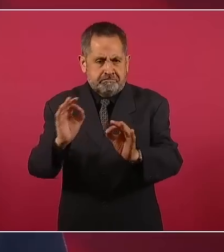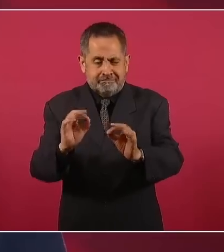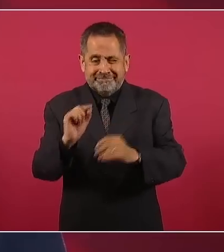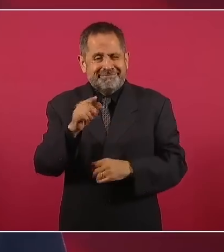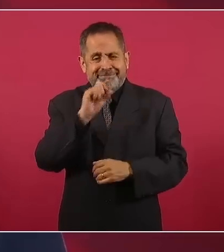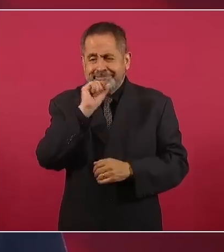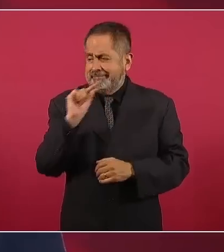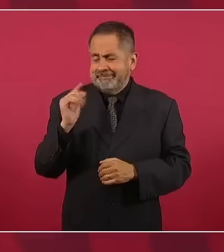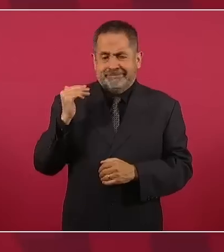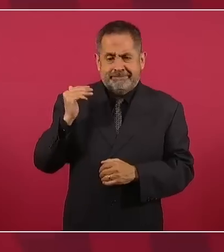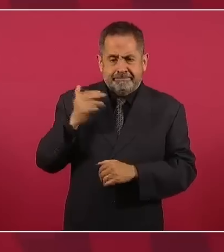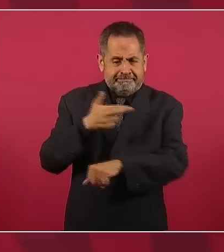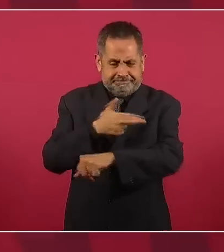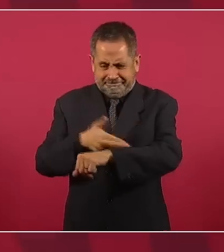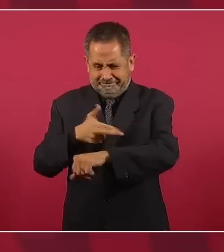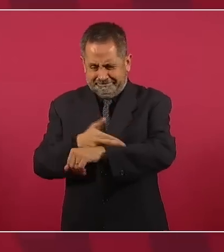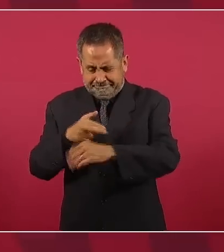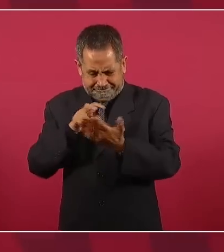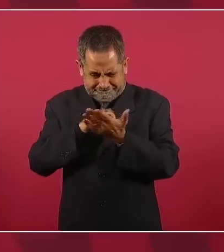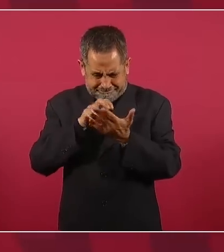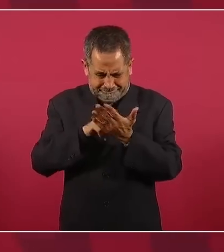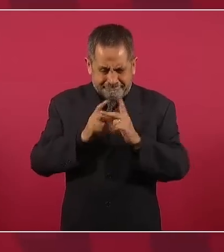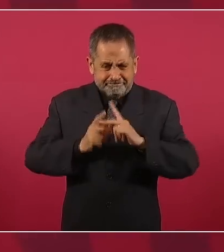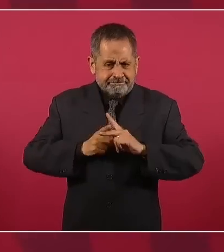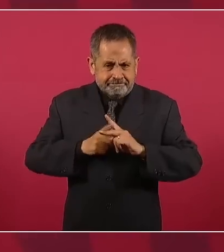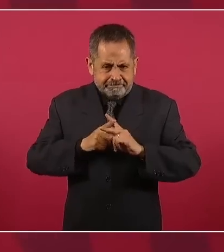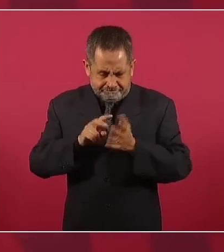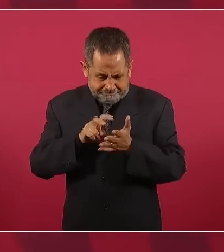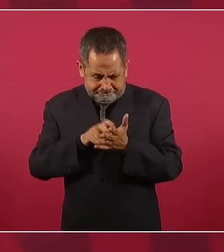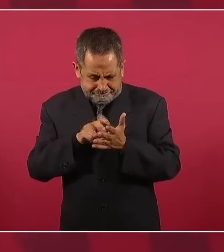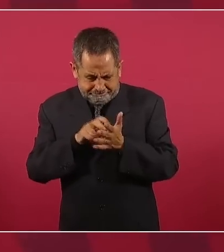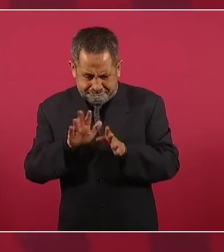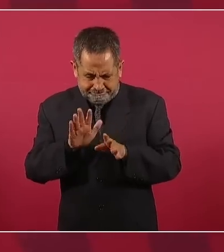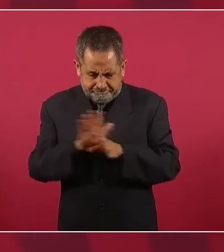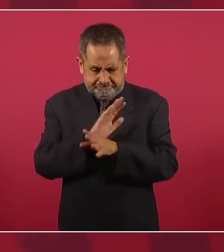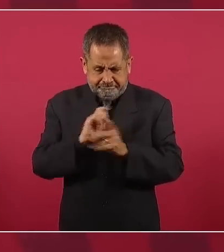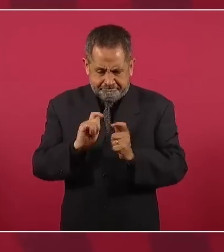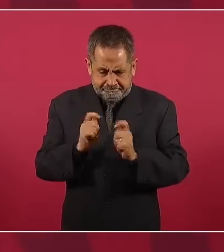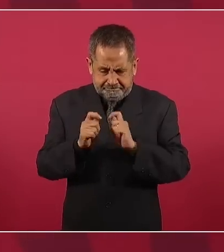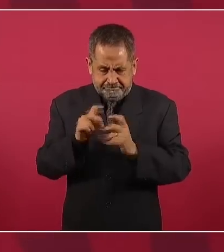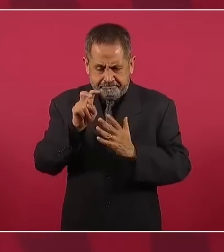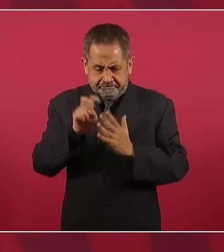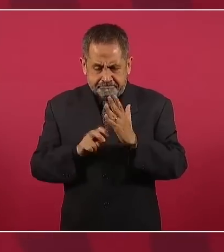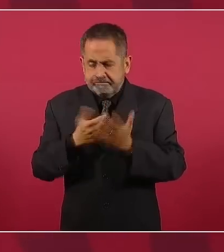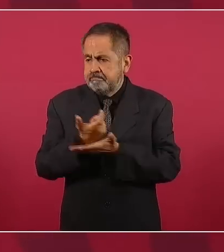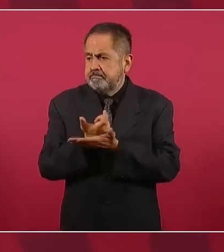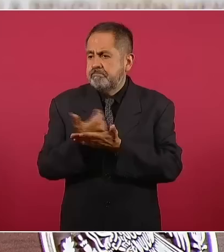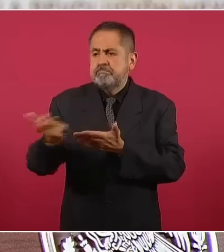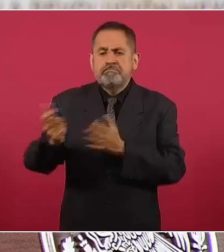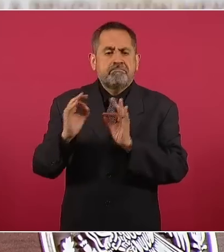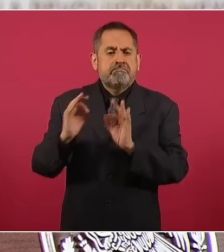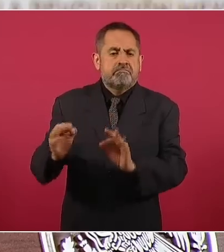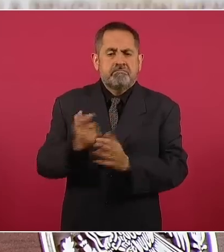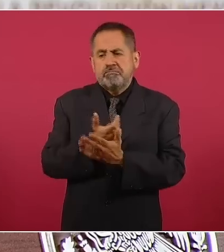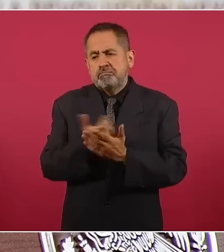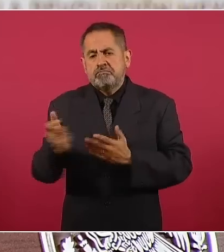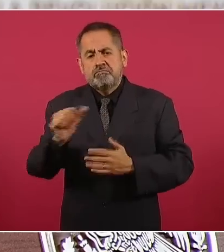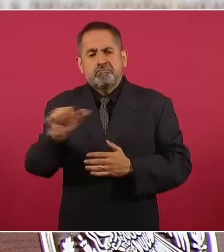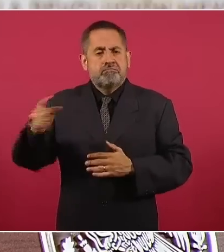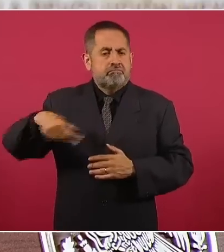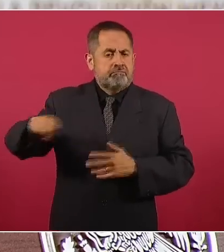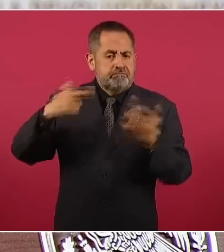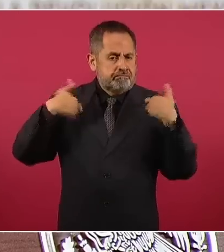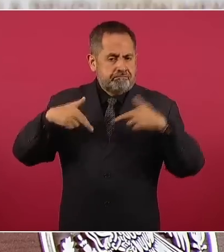un ajuste en los sueldos a los maestros,